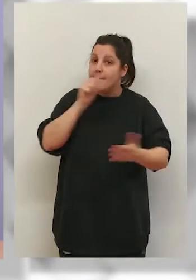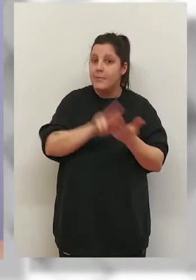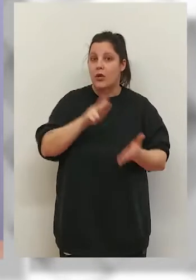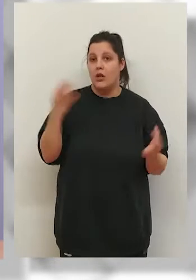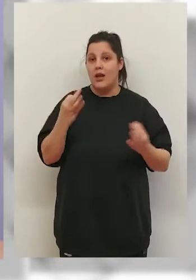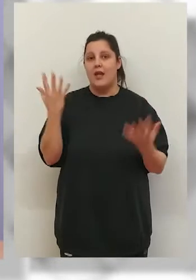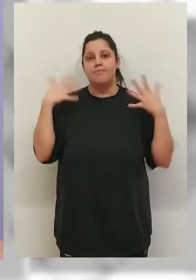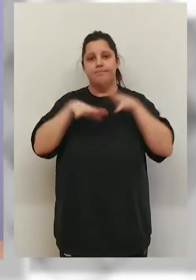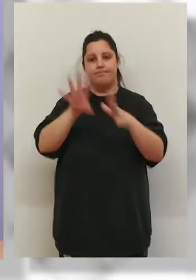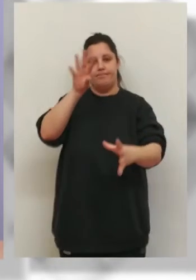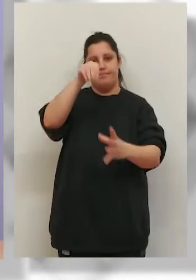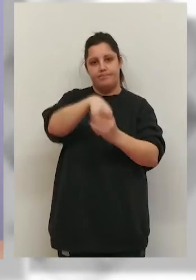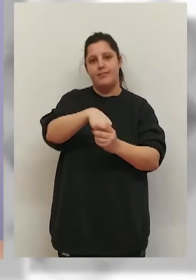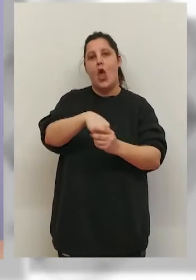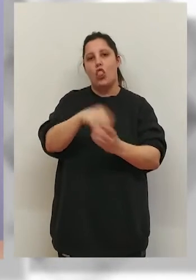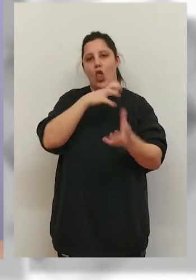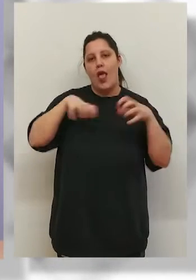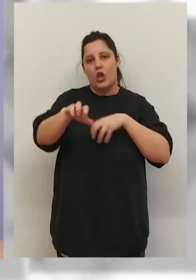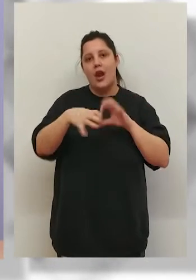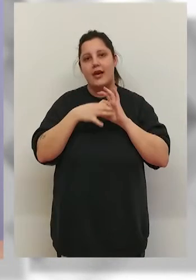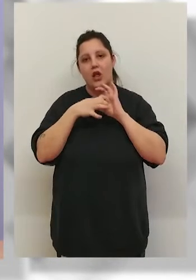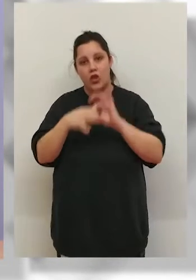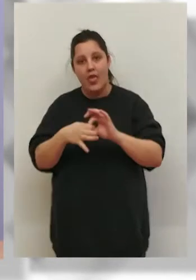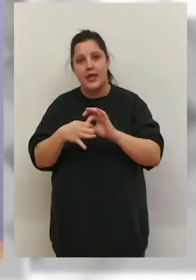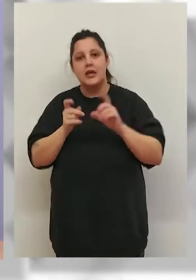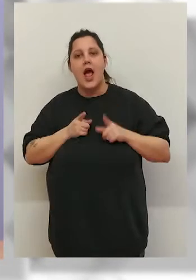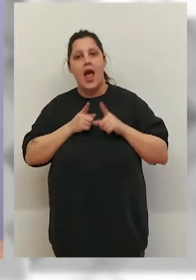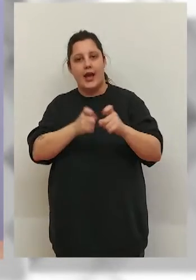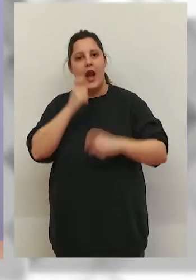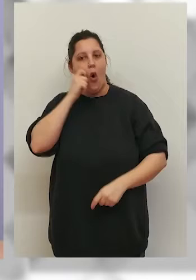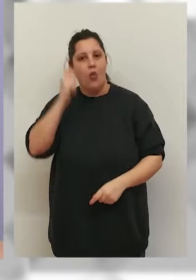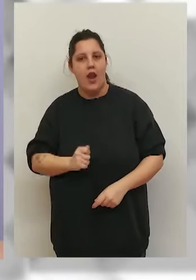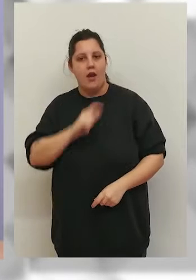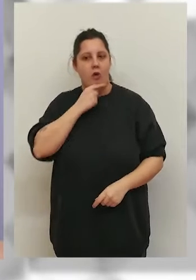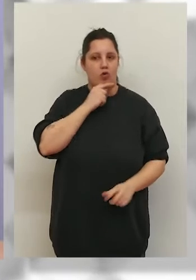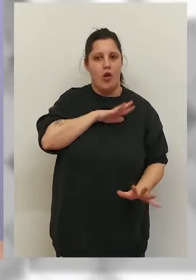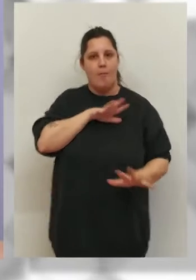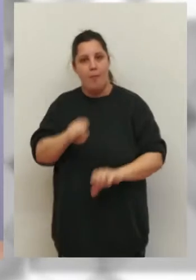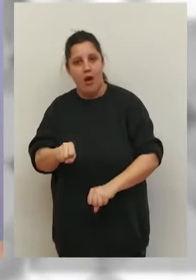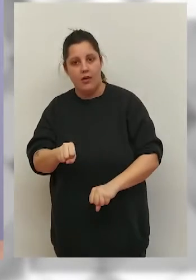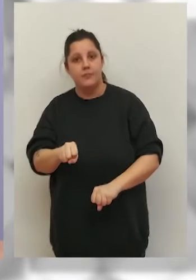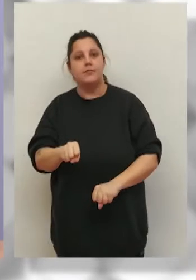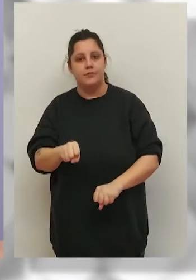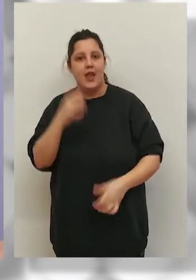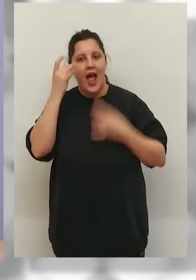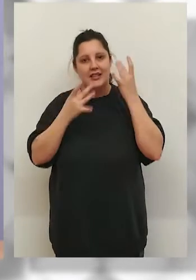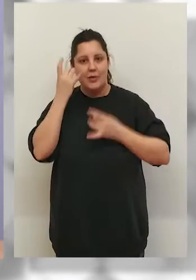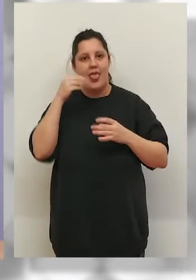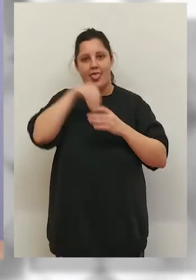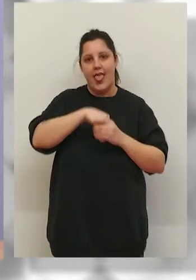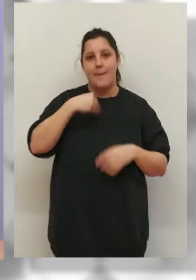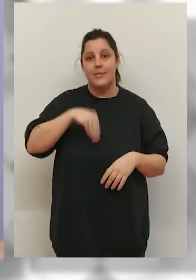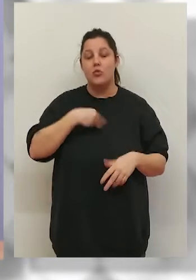El Consejo de Gobierno ha aprobado la inclusión de las donaciones relacionadas con la invasión de Ucrania por parte de la Rusia de Putin